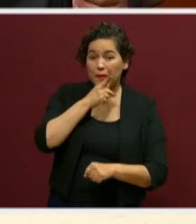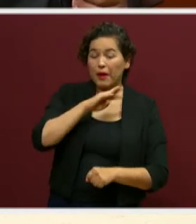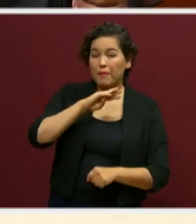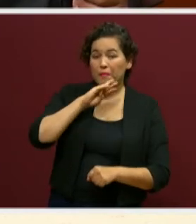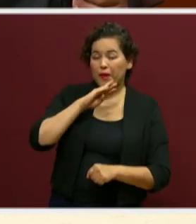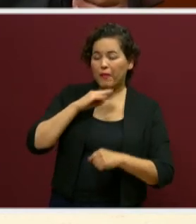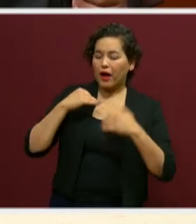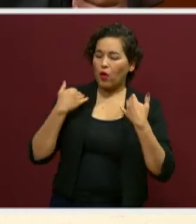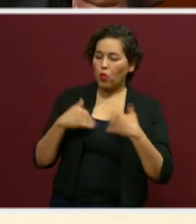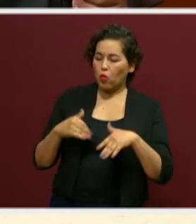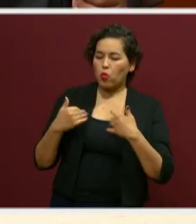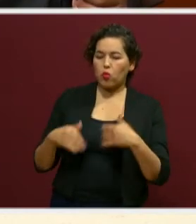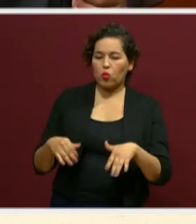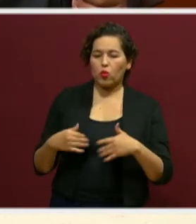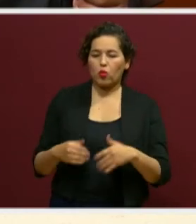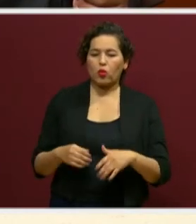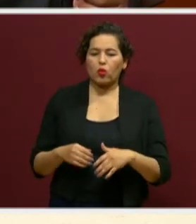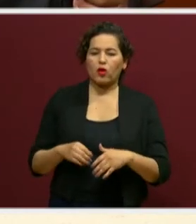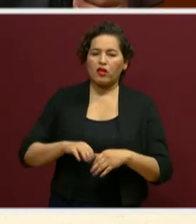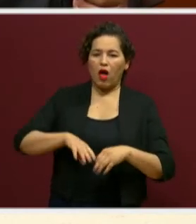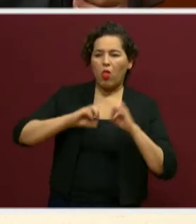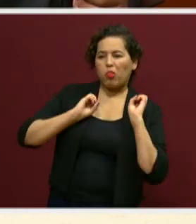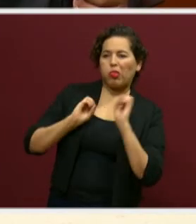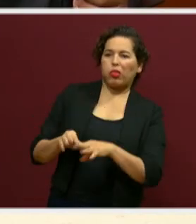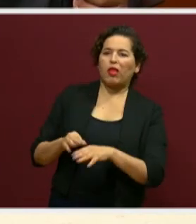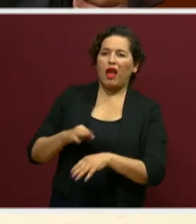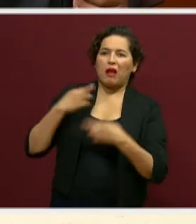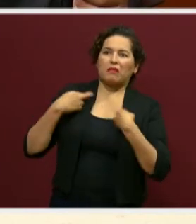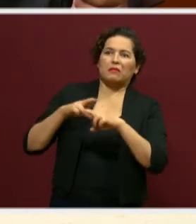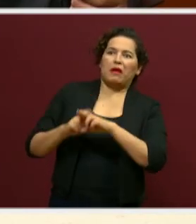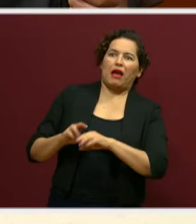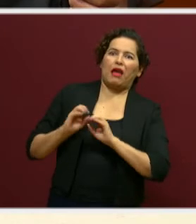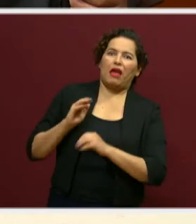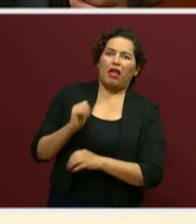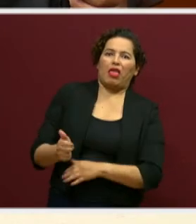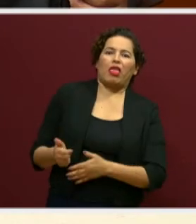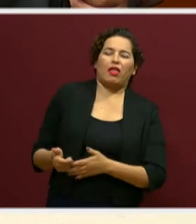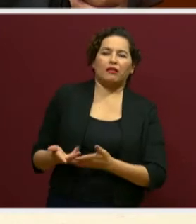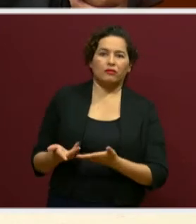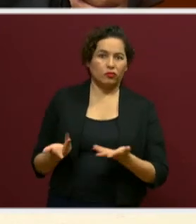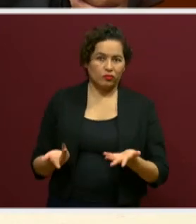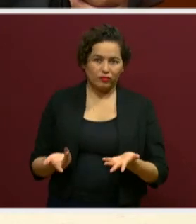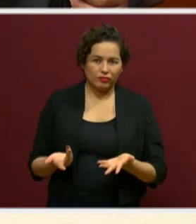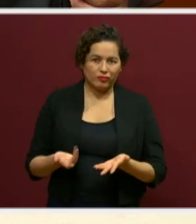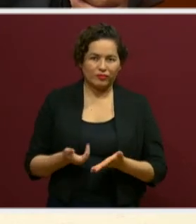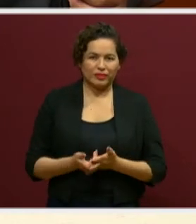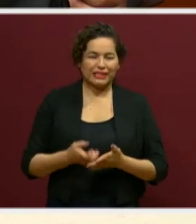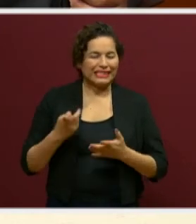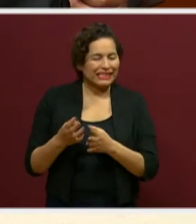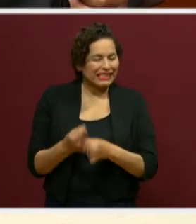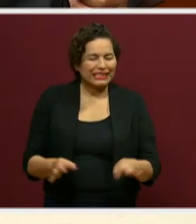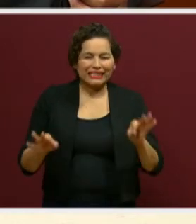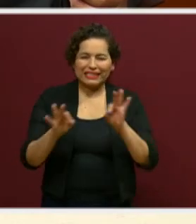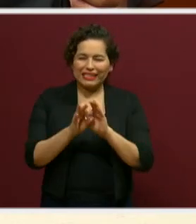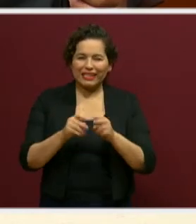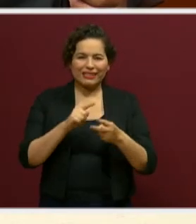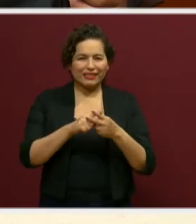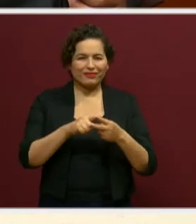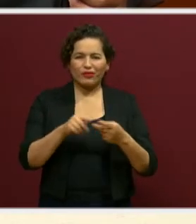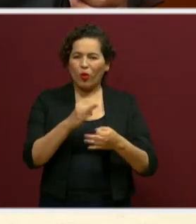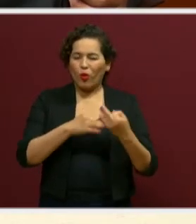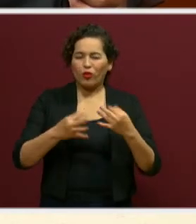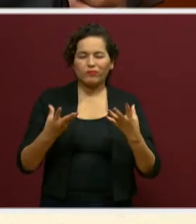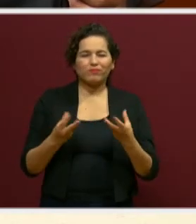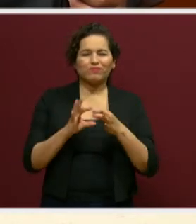Y también no dejarles todo, cargarles las manos a los docentes y también la participación de los alumnos es fundamental. Exactamente. Bien,